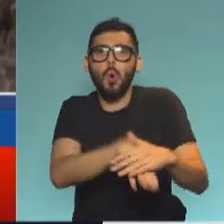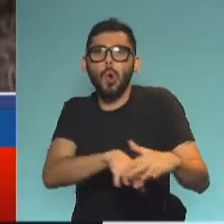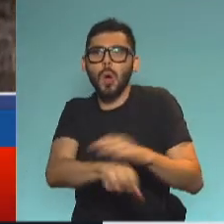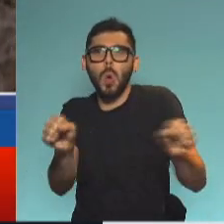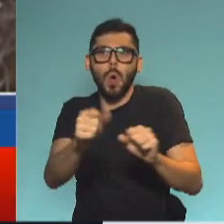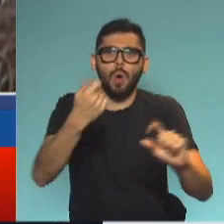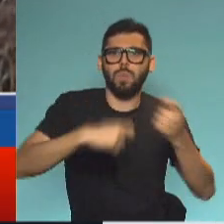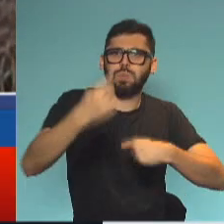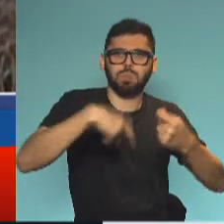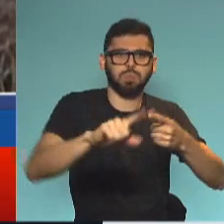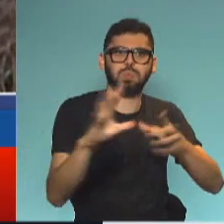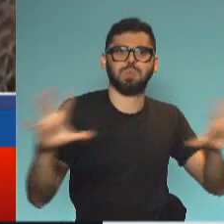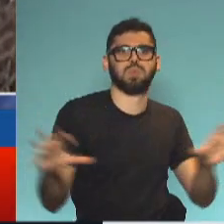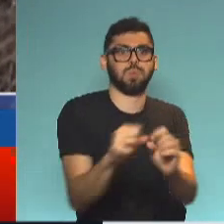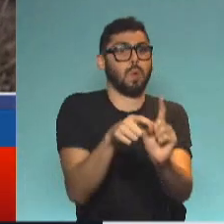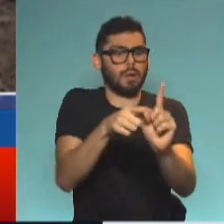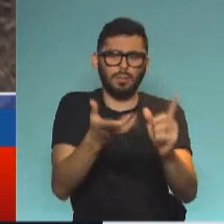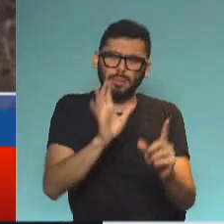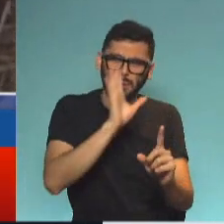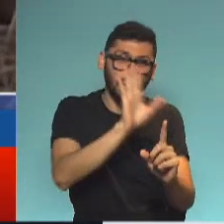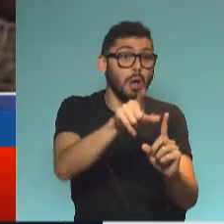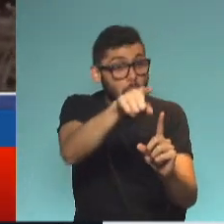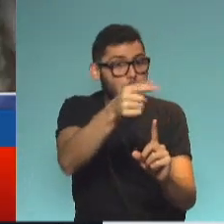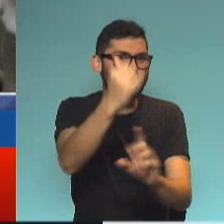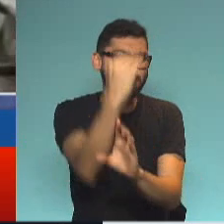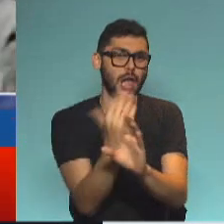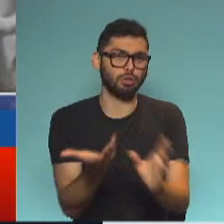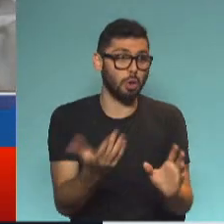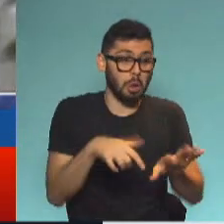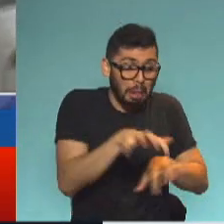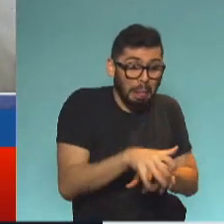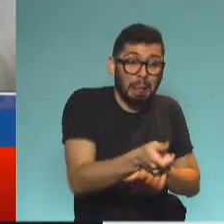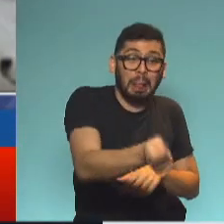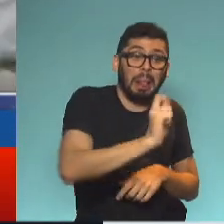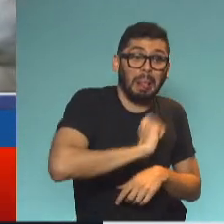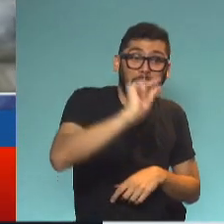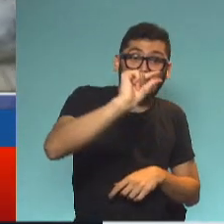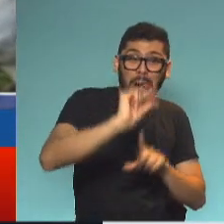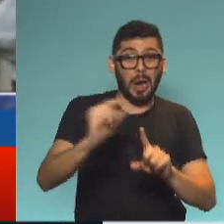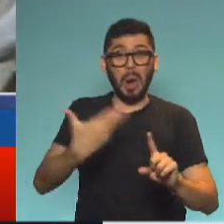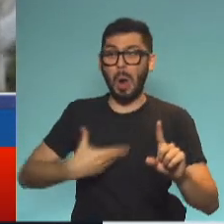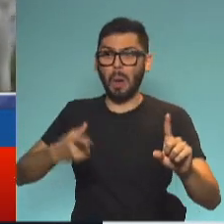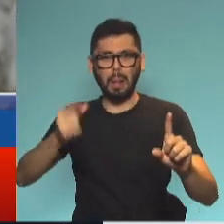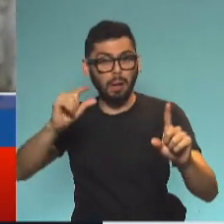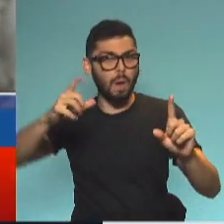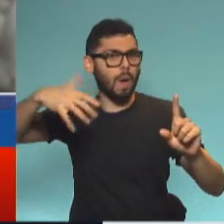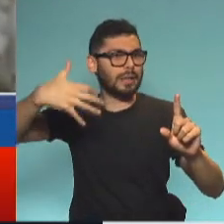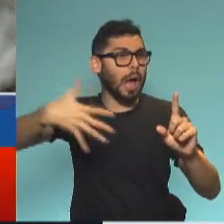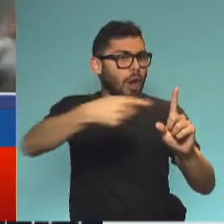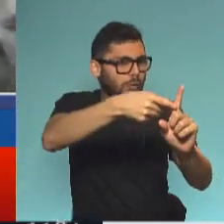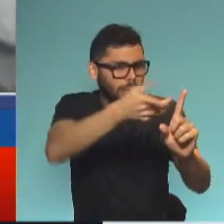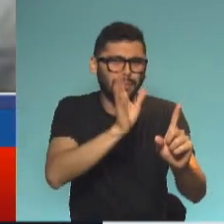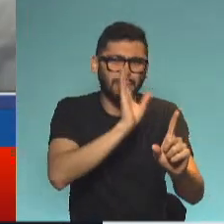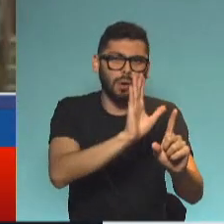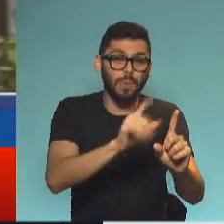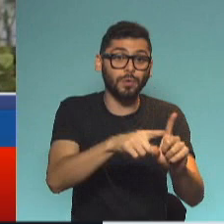que tiene el comercio de carne de este país, que bajen los precios, deben tomar gobiernos y productores una acción conjunta contra estos